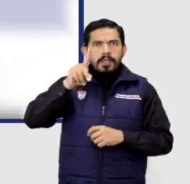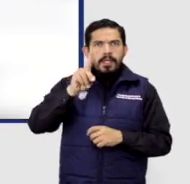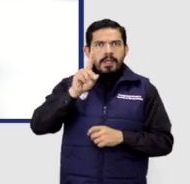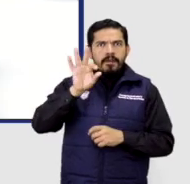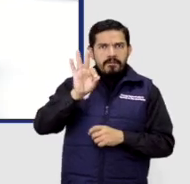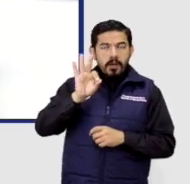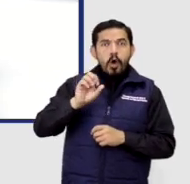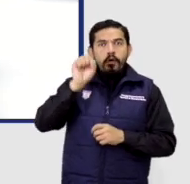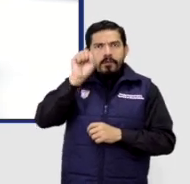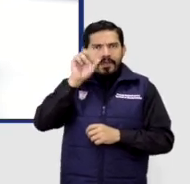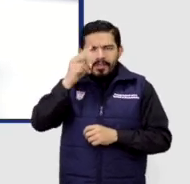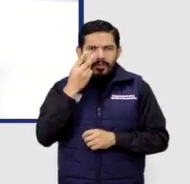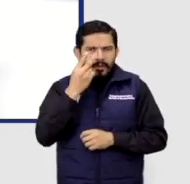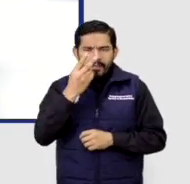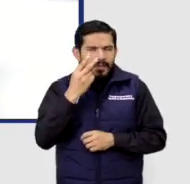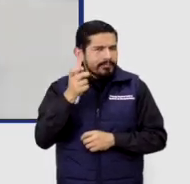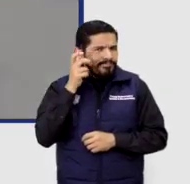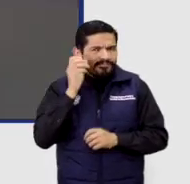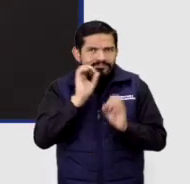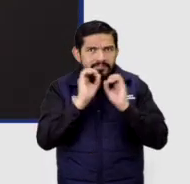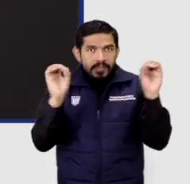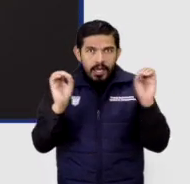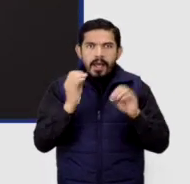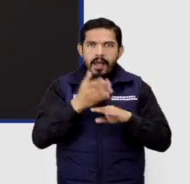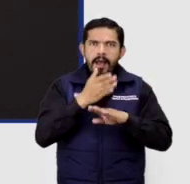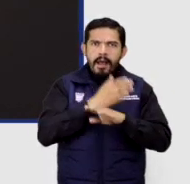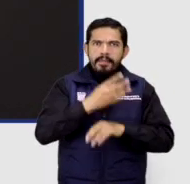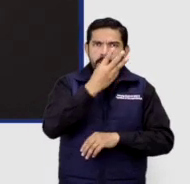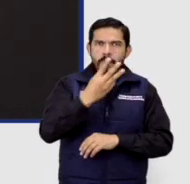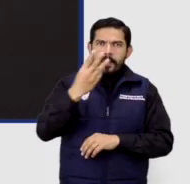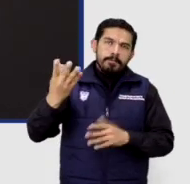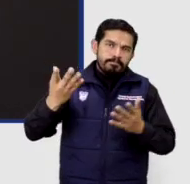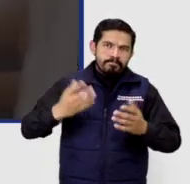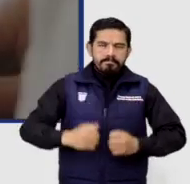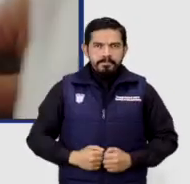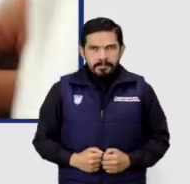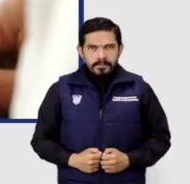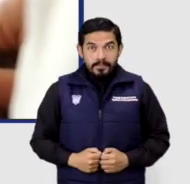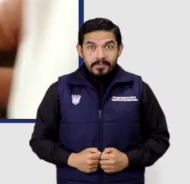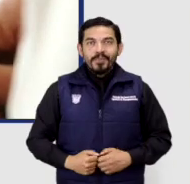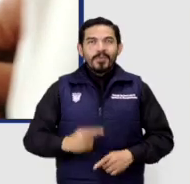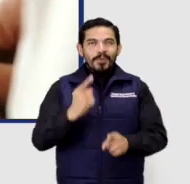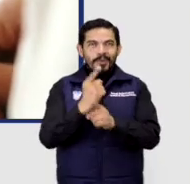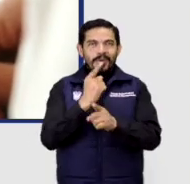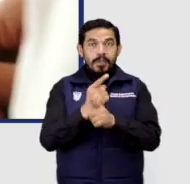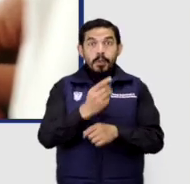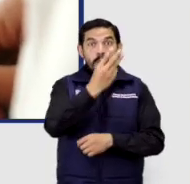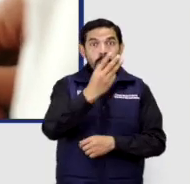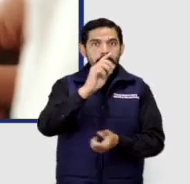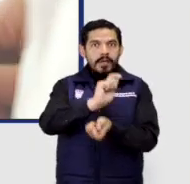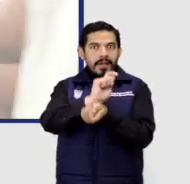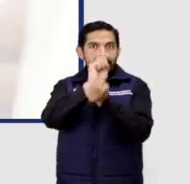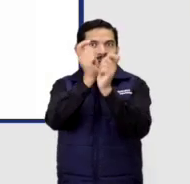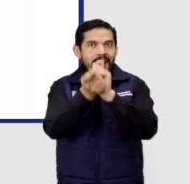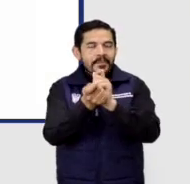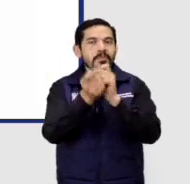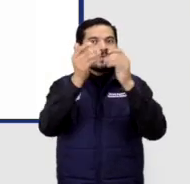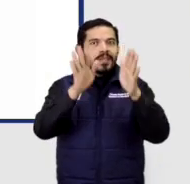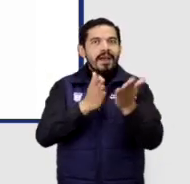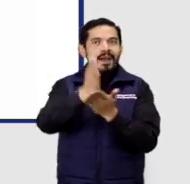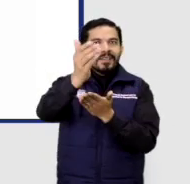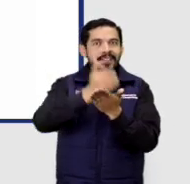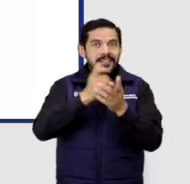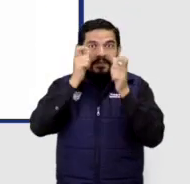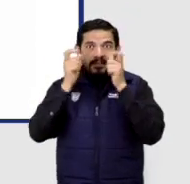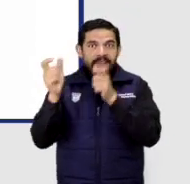en el sitio web como lo teníamos planteado únicamente. Por eso, el sitio web accesible de la Fiscalía